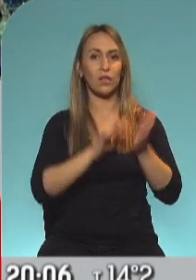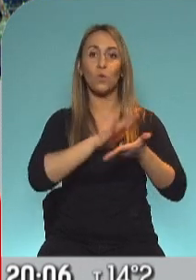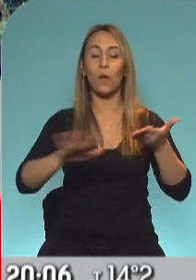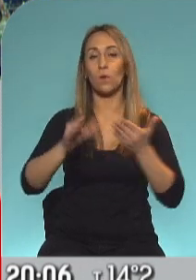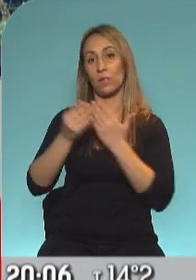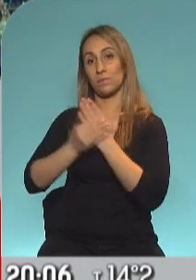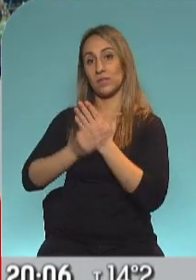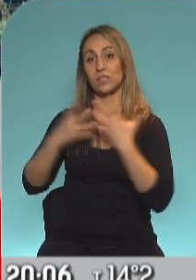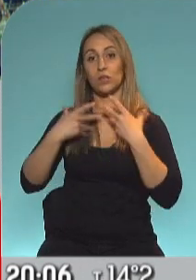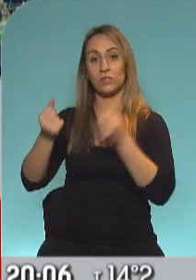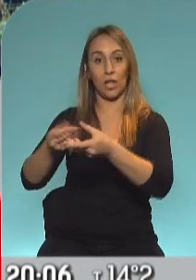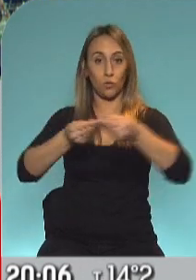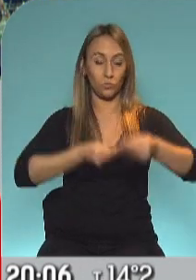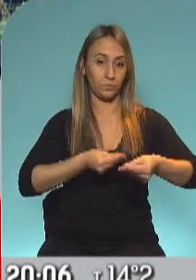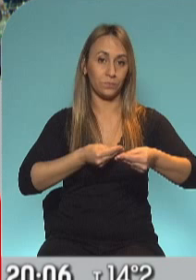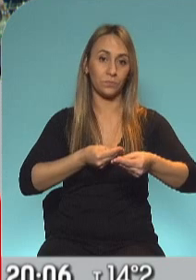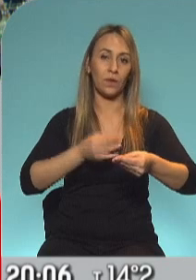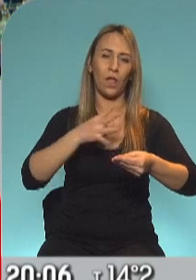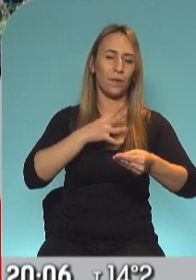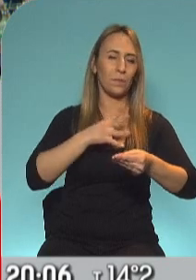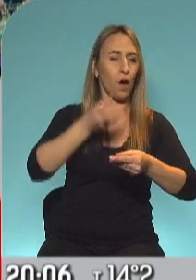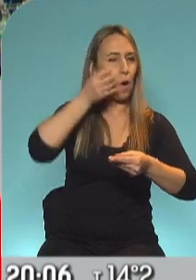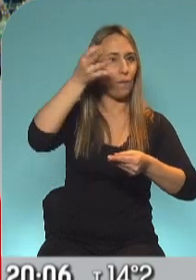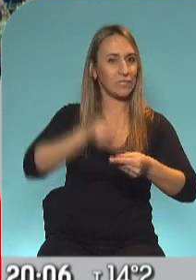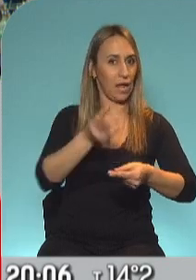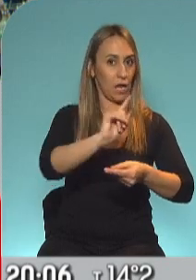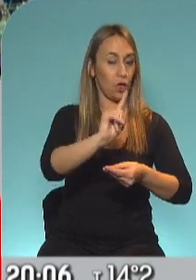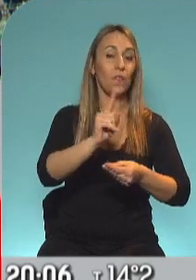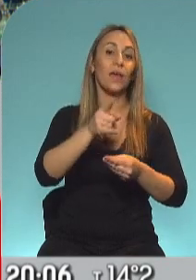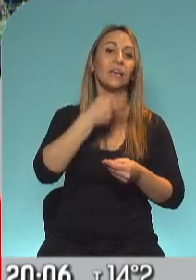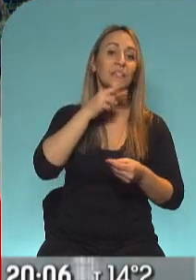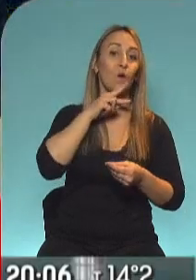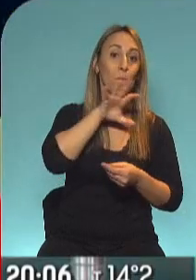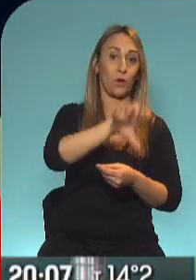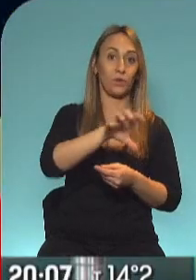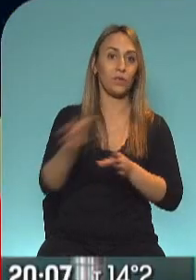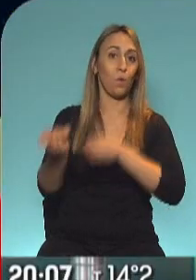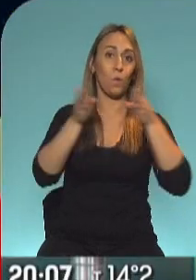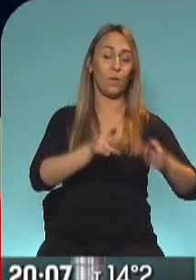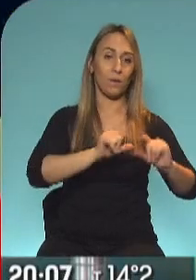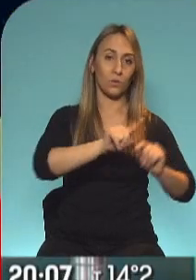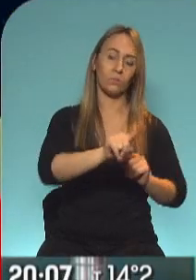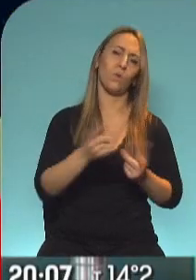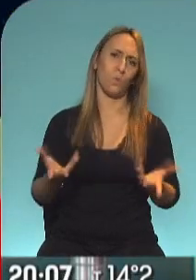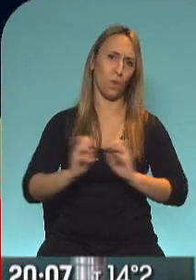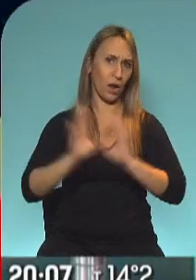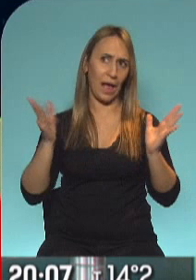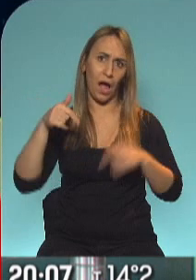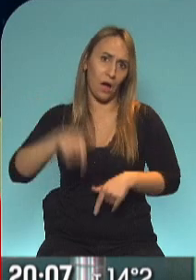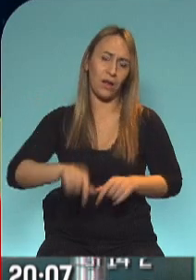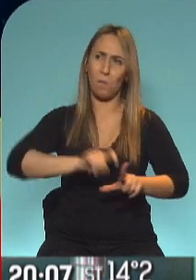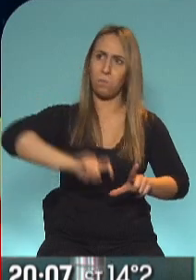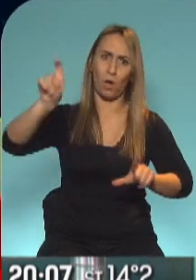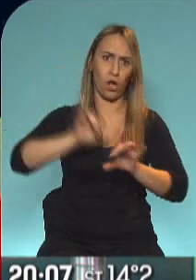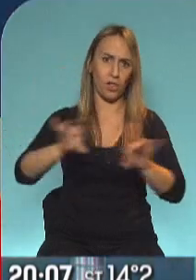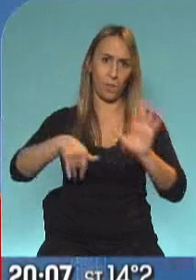Ministerio de Salud. Todavía no era oficial el retroceso a fase 1 de San Juan. Sí está claro que estamos en el pico y de eso hablaba Alberto